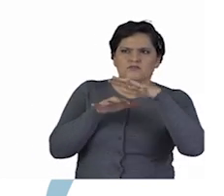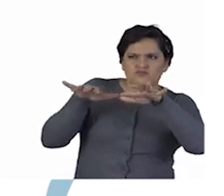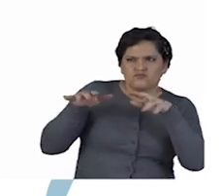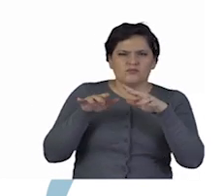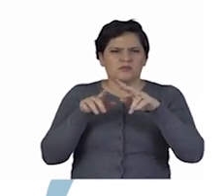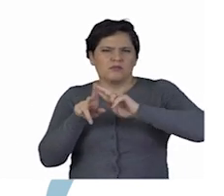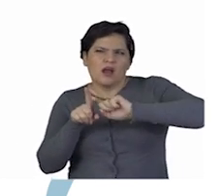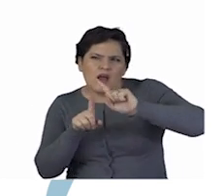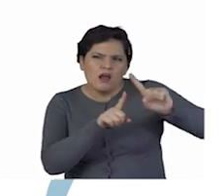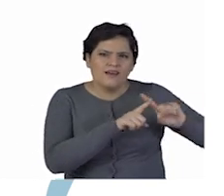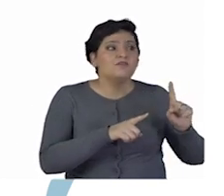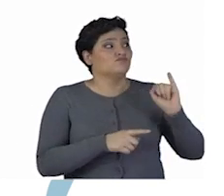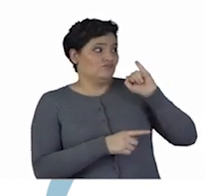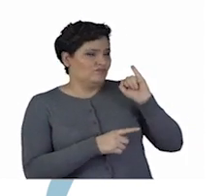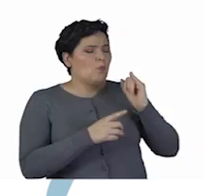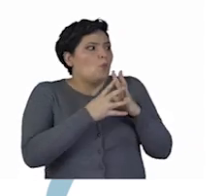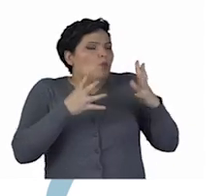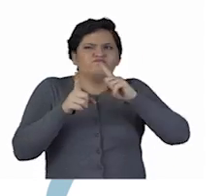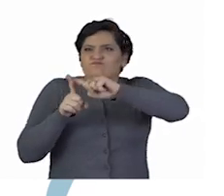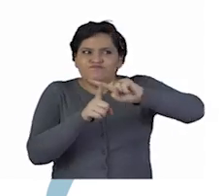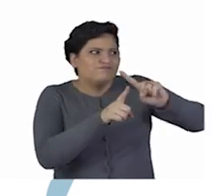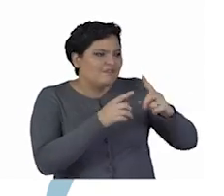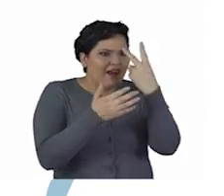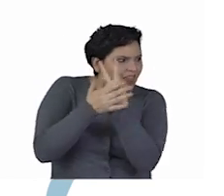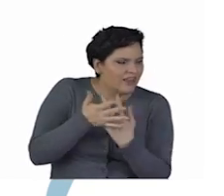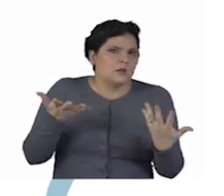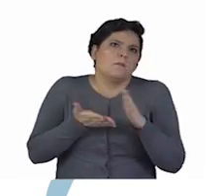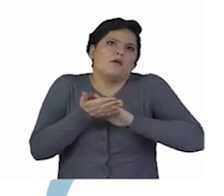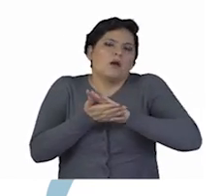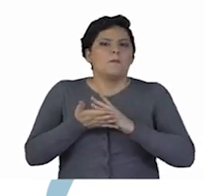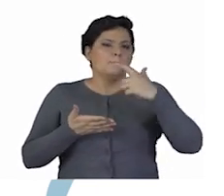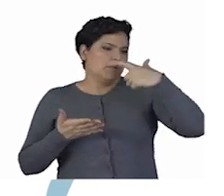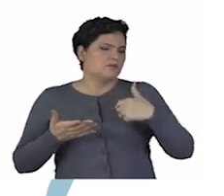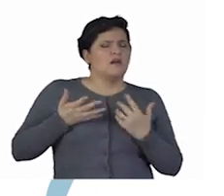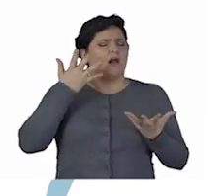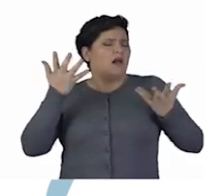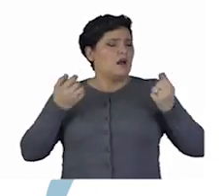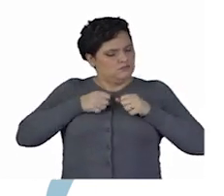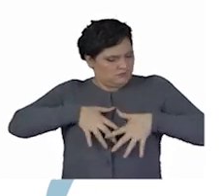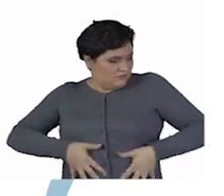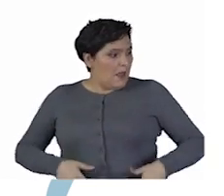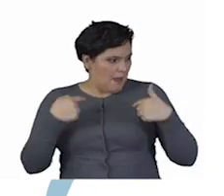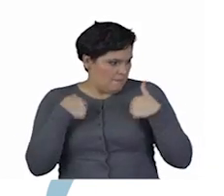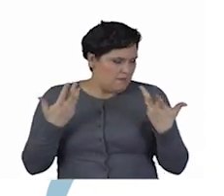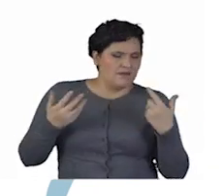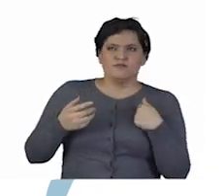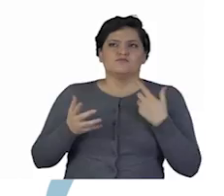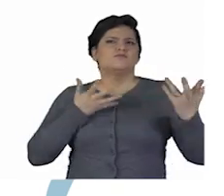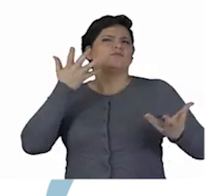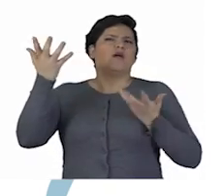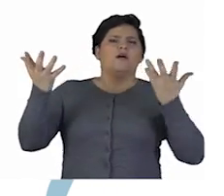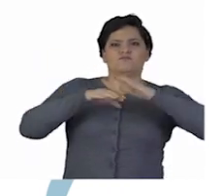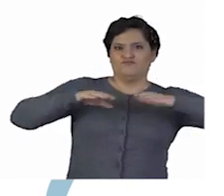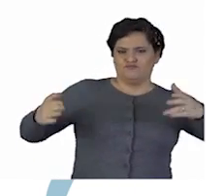crean o producen obras de arte. ¡Sí! Pero de ellos hay muchos tipos. Por ejemplo, está la actriz o la cantante que